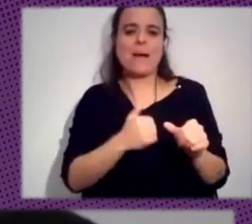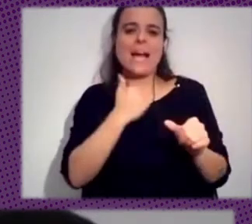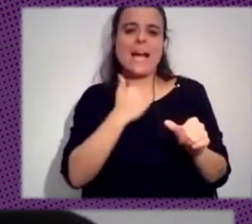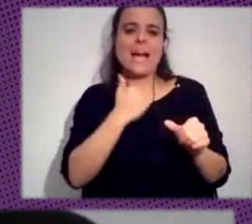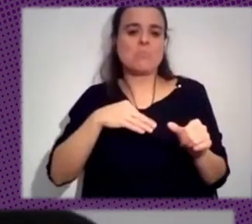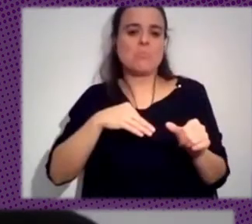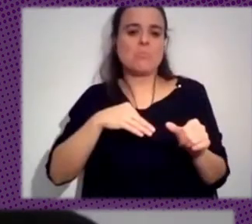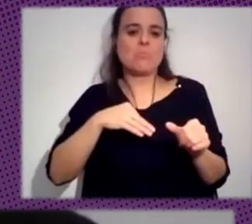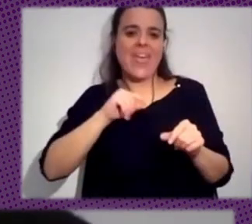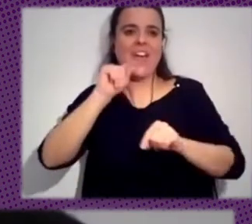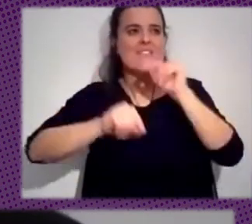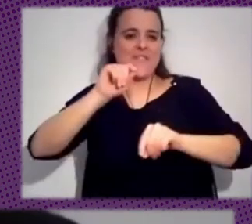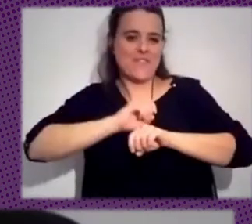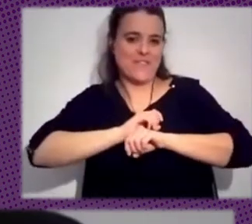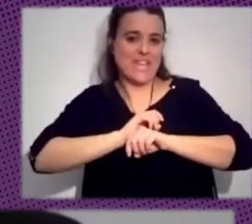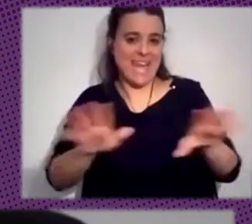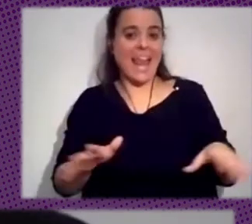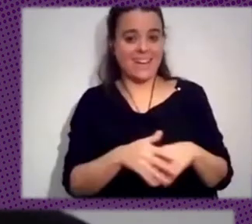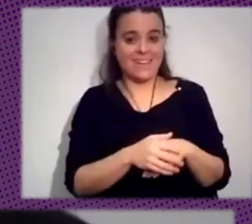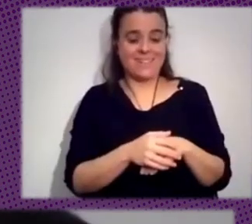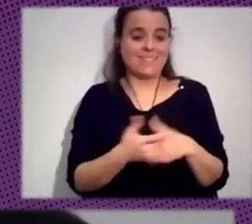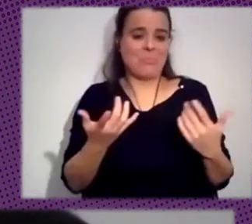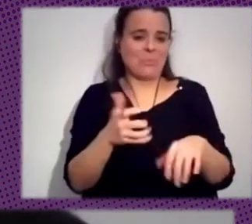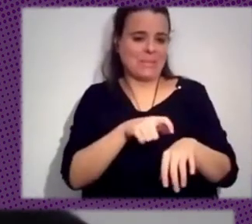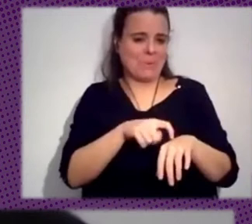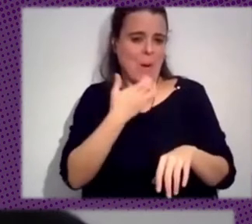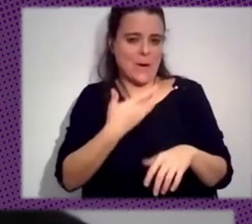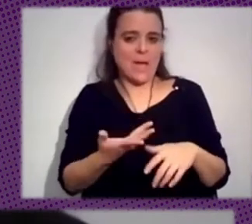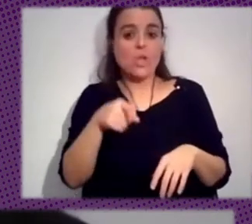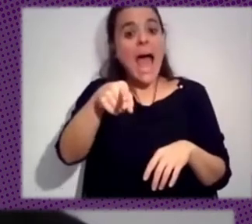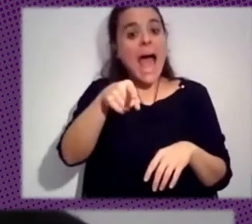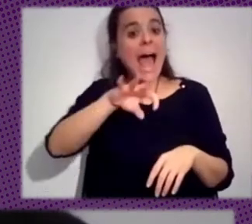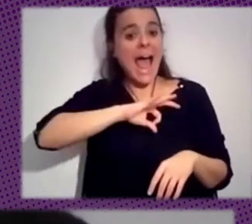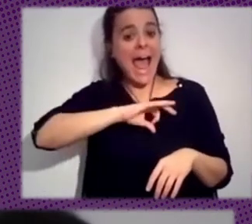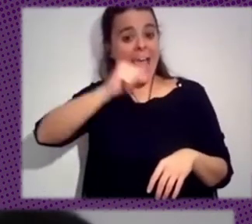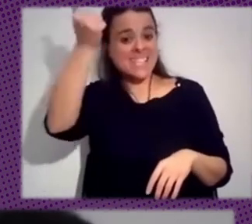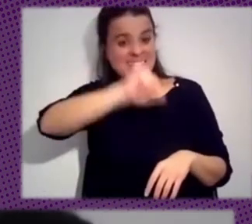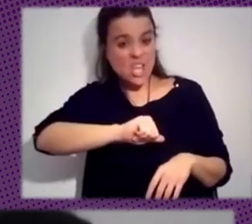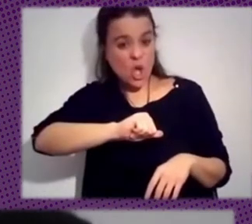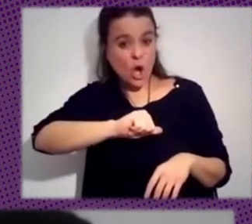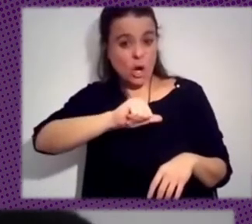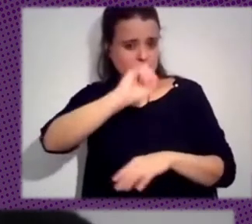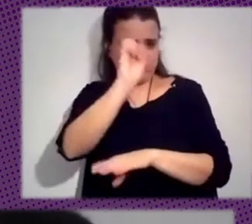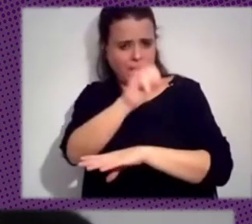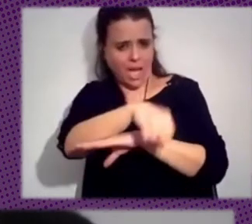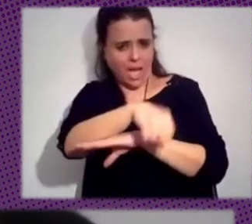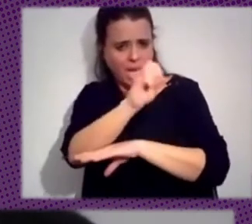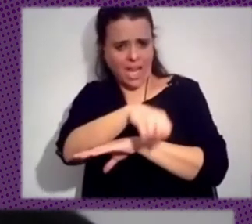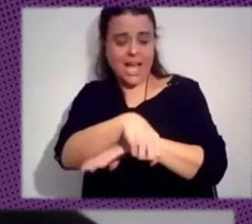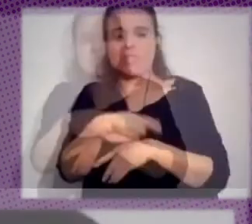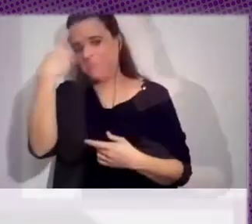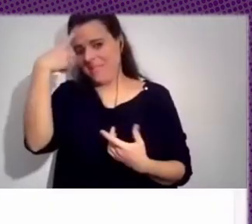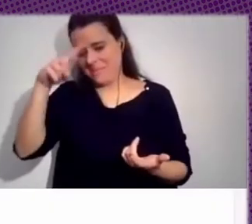Lo típico de no le hagáis caso a este señor que se alimenta nuestra atención, este señor es Santiago Abascal, el presidente